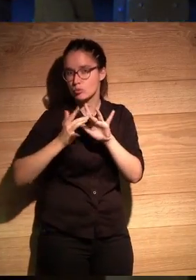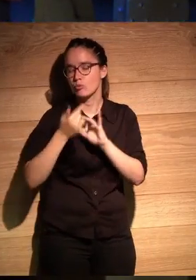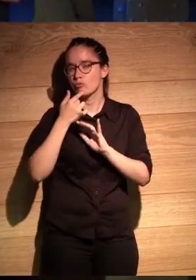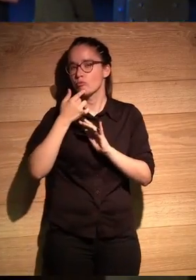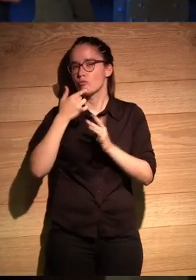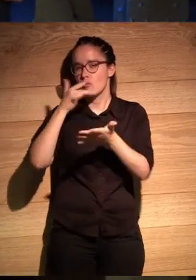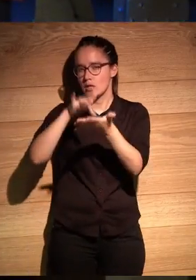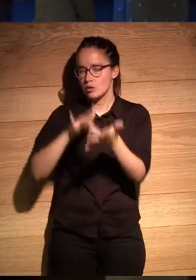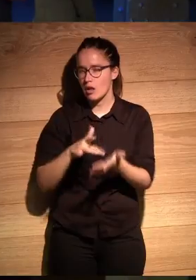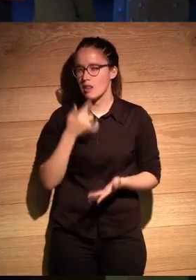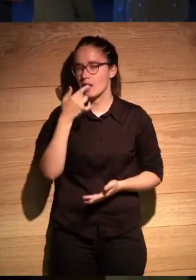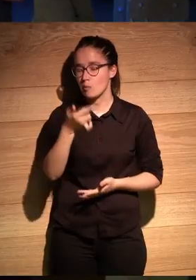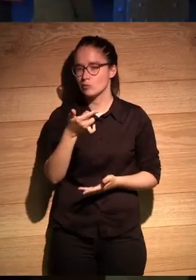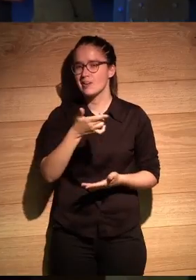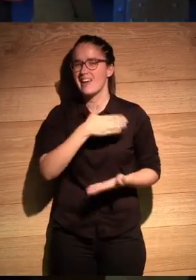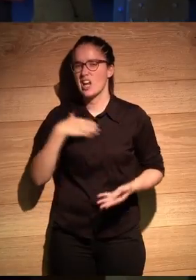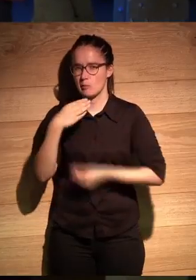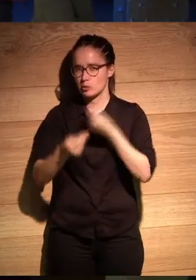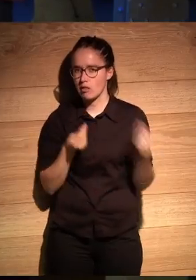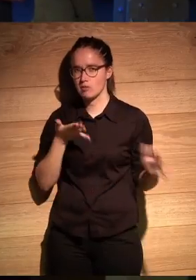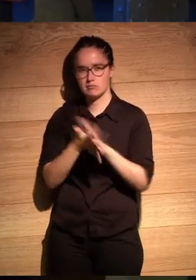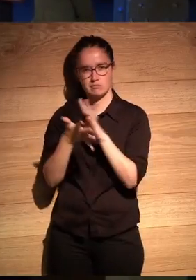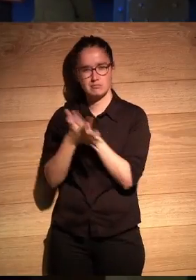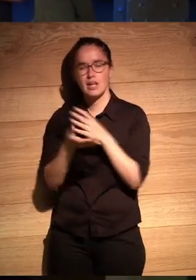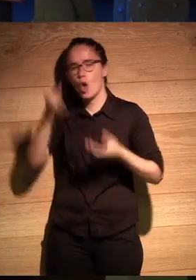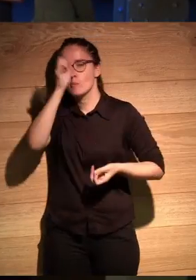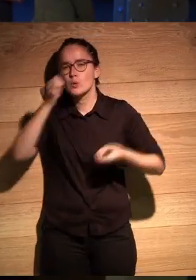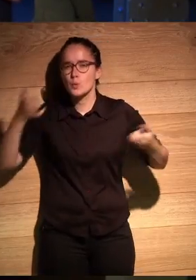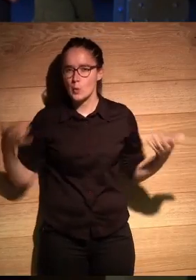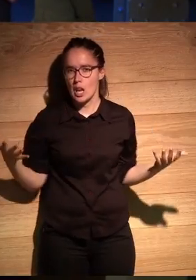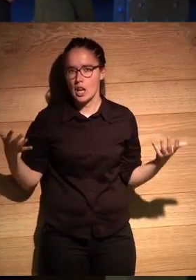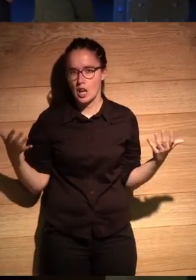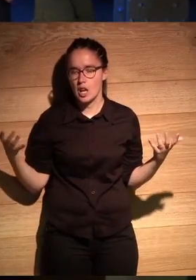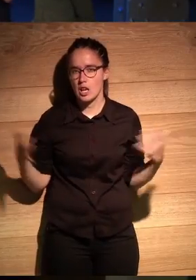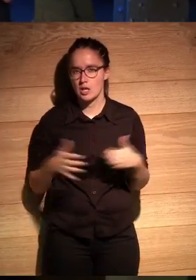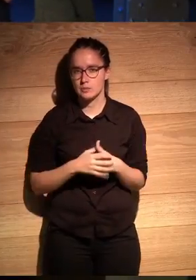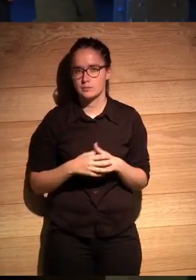chicos, queremos hacer esto, ¿qué les parece? ¿no? Hola,